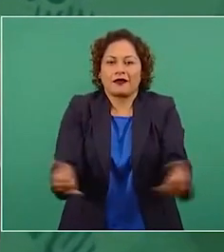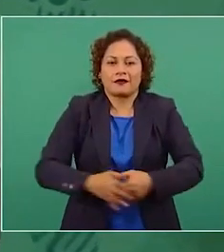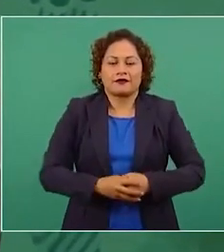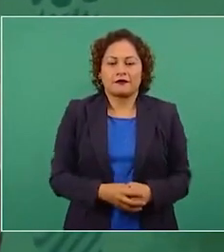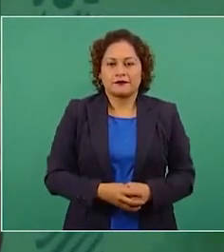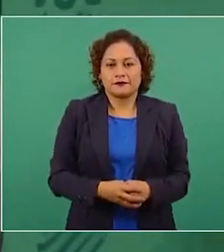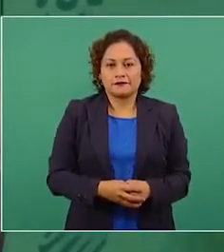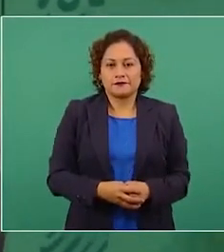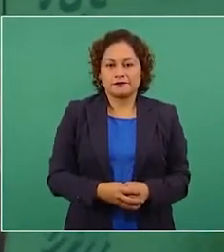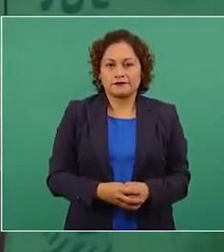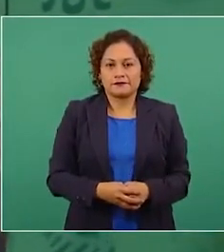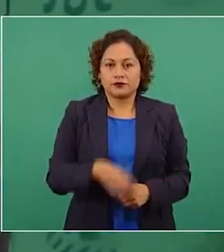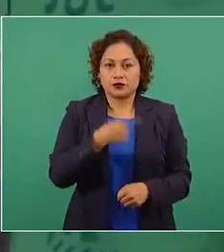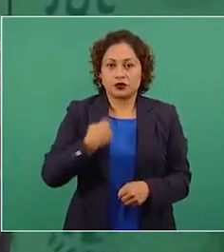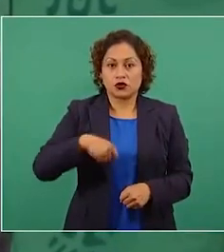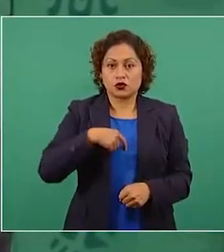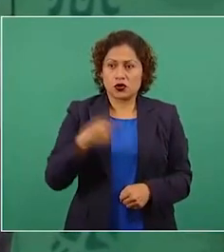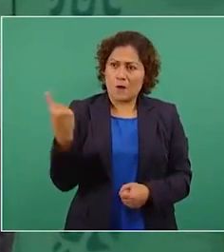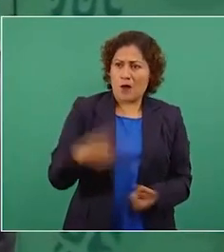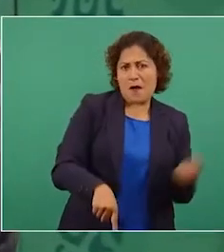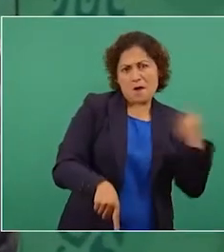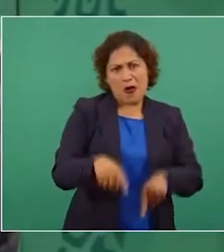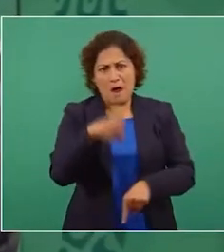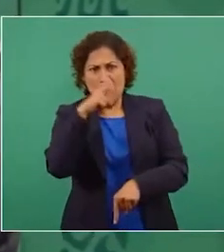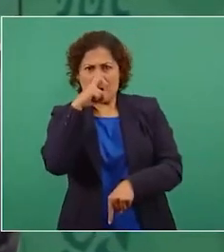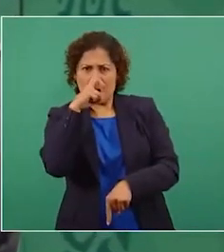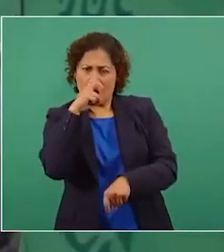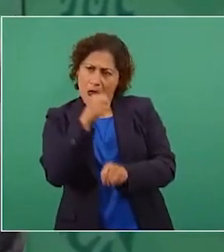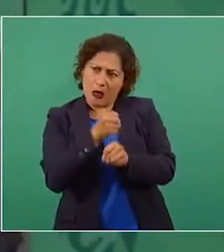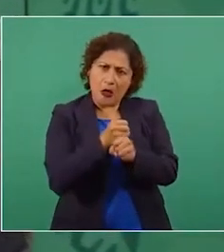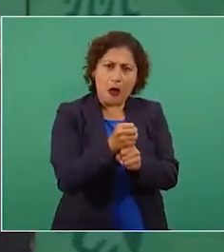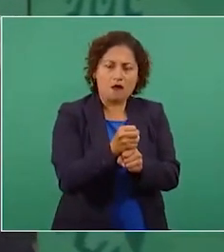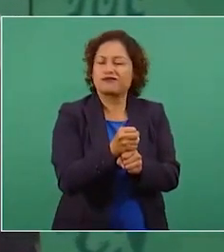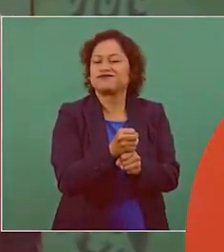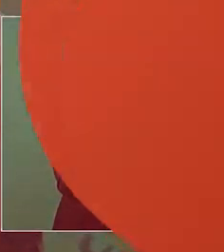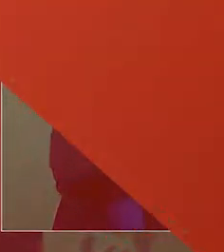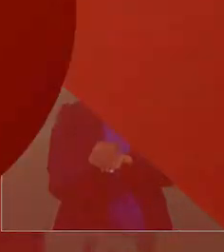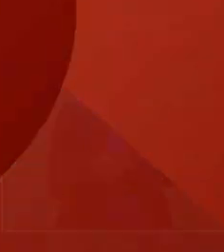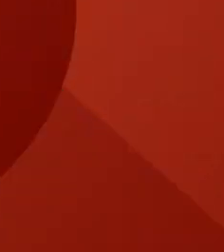Nada por la fuerza, todo por la razón y el derecho.